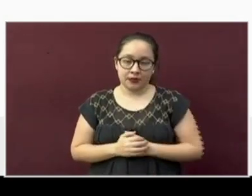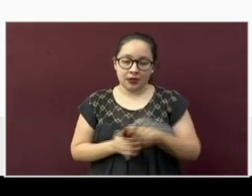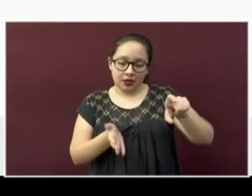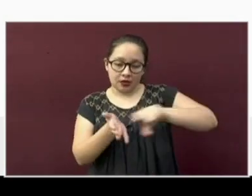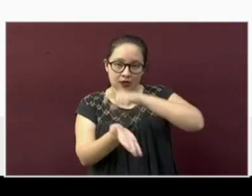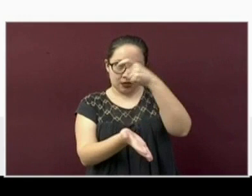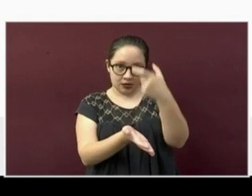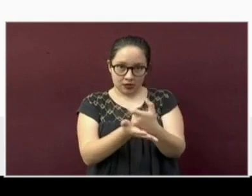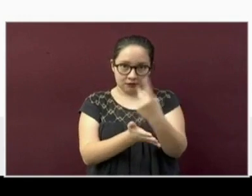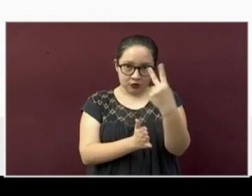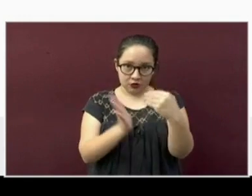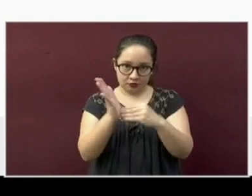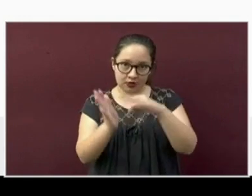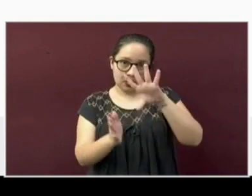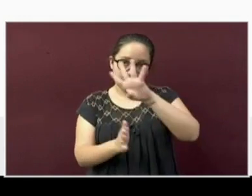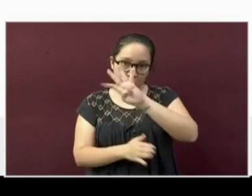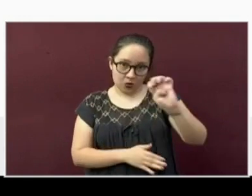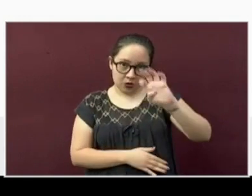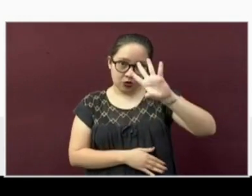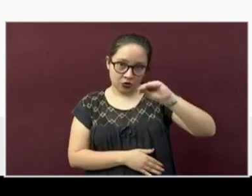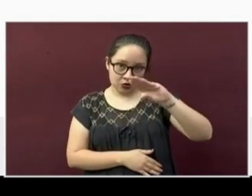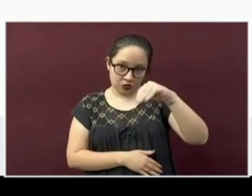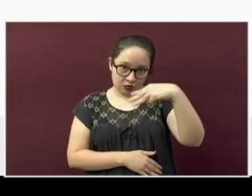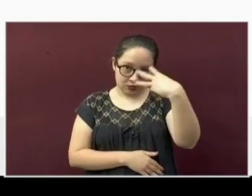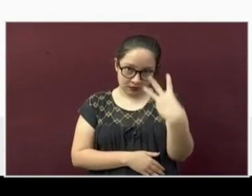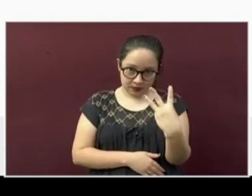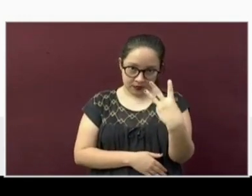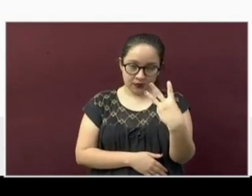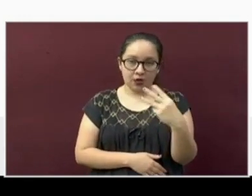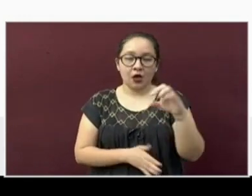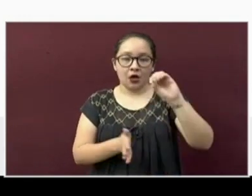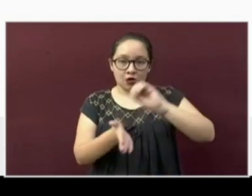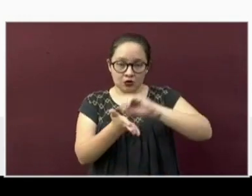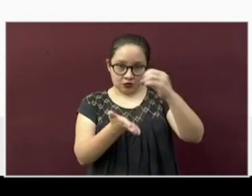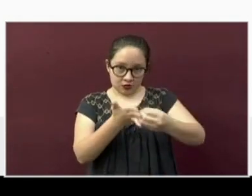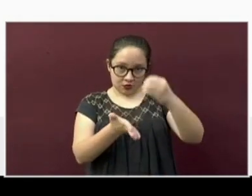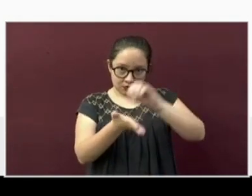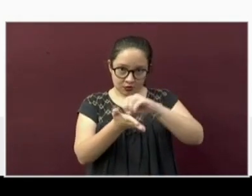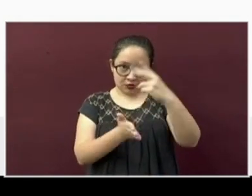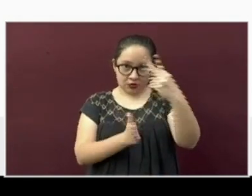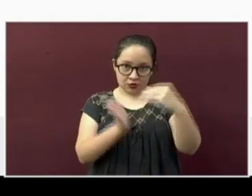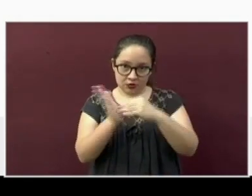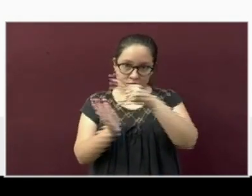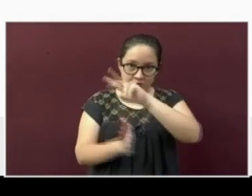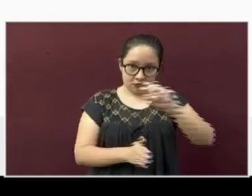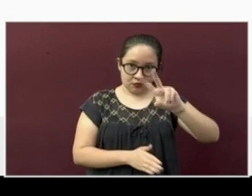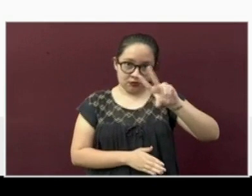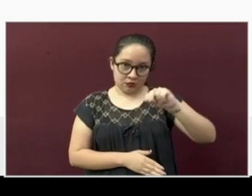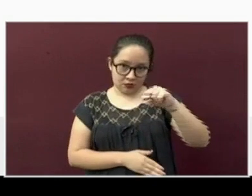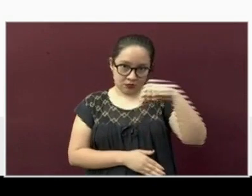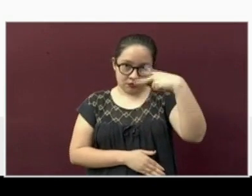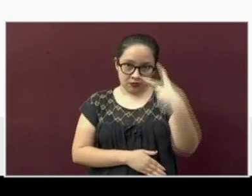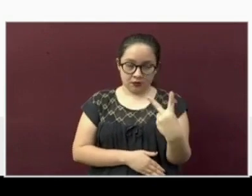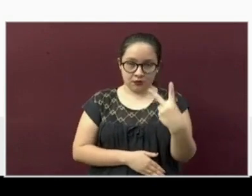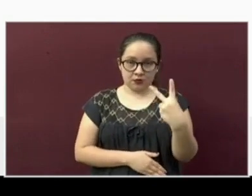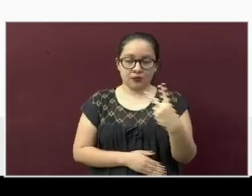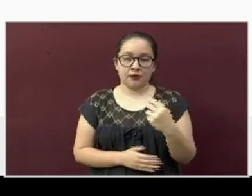Jalapa registra dos mil cuatrocientos noventa y tres. Orizaba dos mil doscientos ochenta y dos.